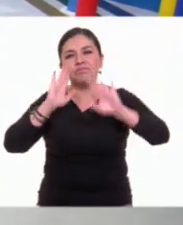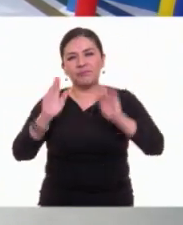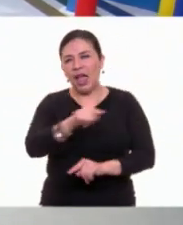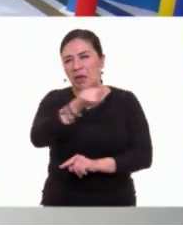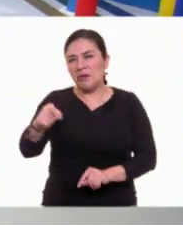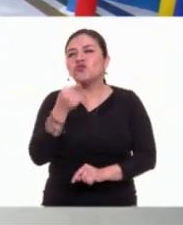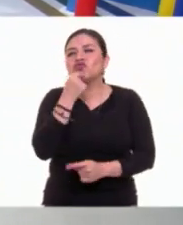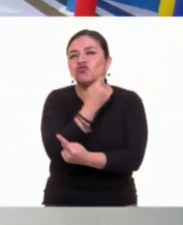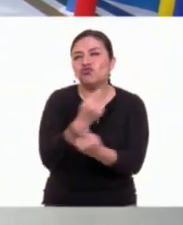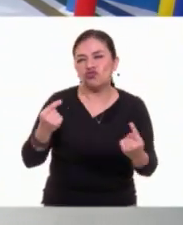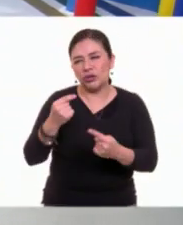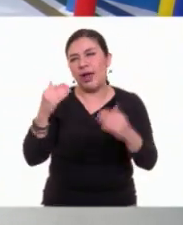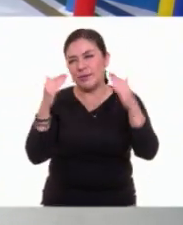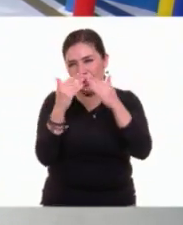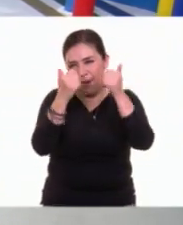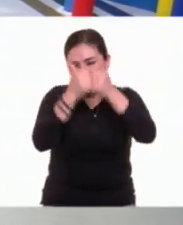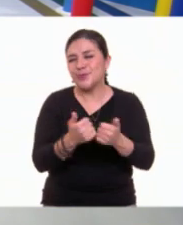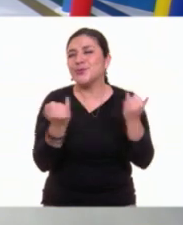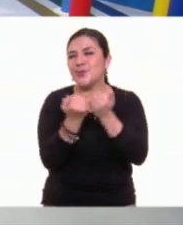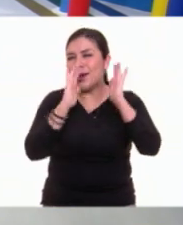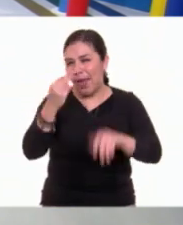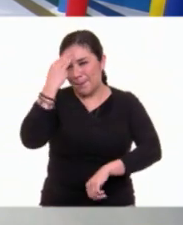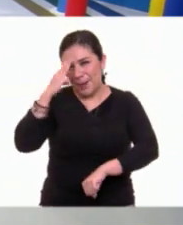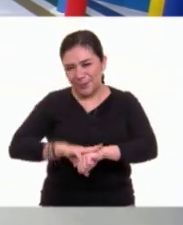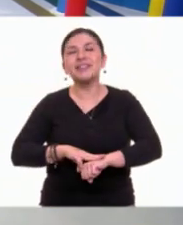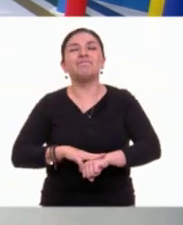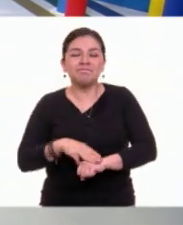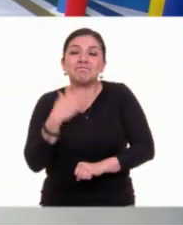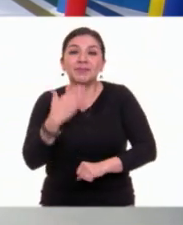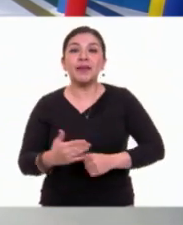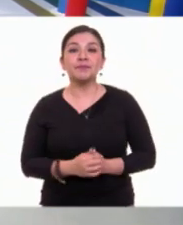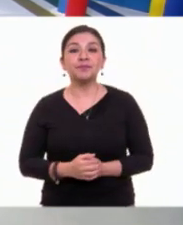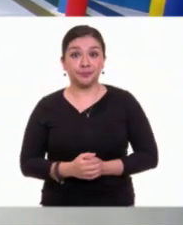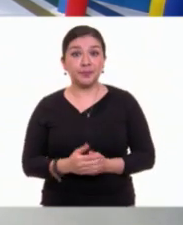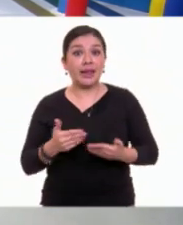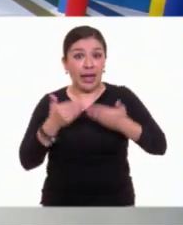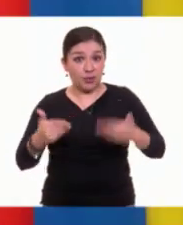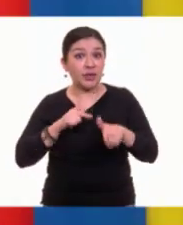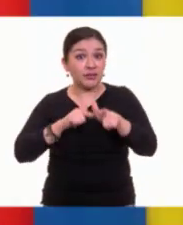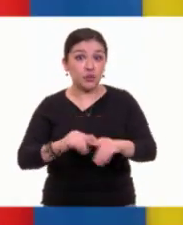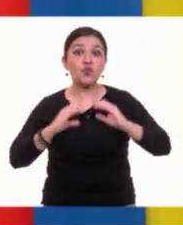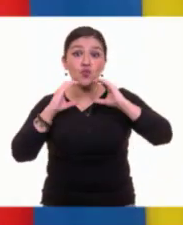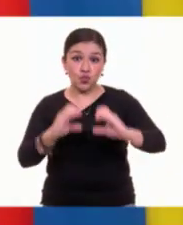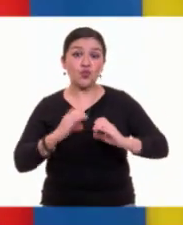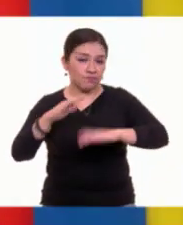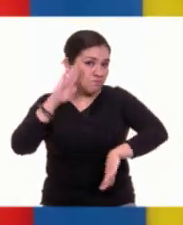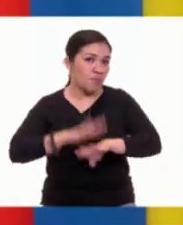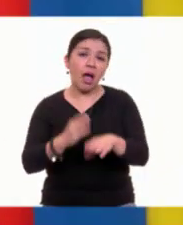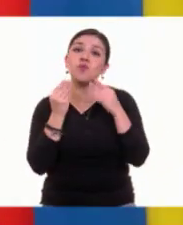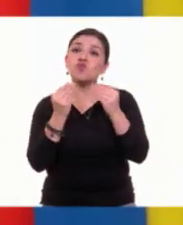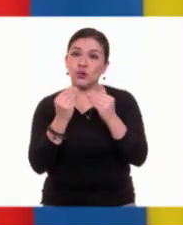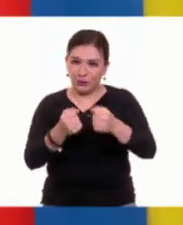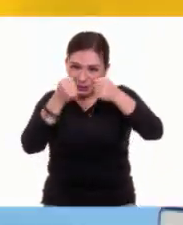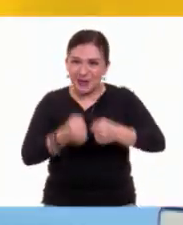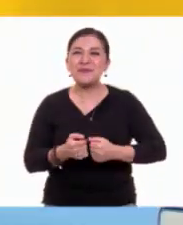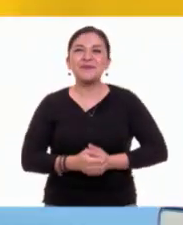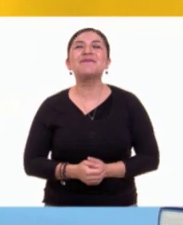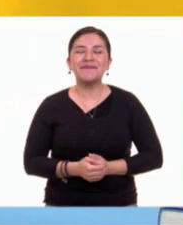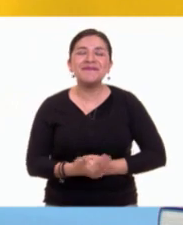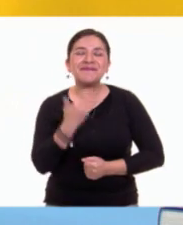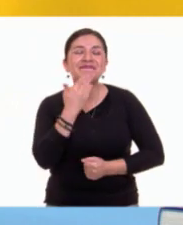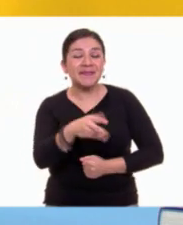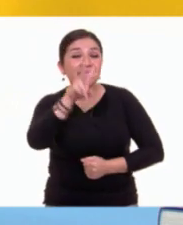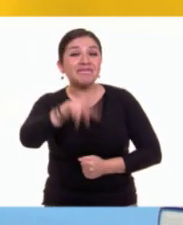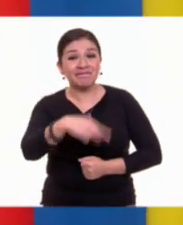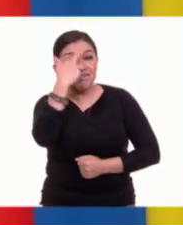que hay en casita nuestros estudiantes también, ¿verdad? Y bueno, vamos a seguir cuidándonos muchísimo, se los aseguro. Así es, Juan